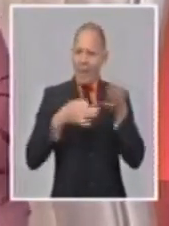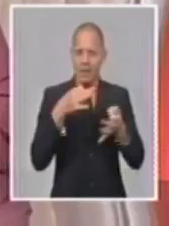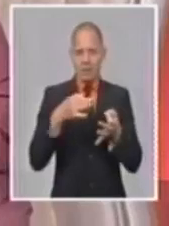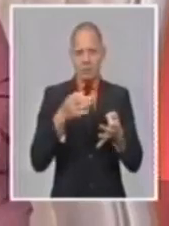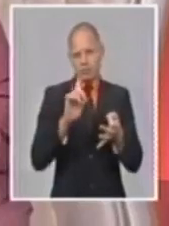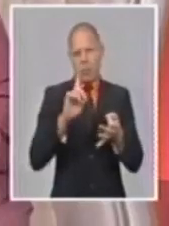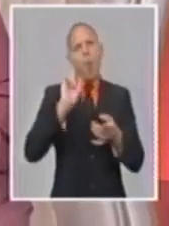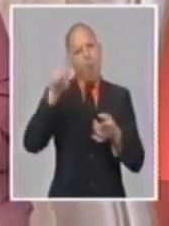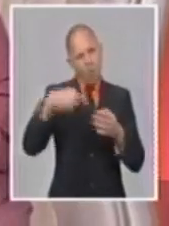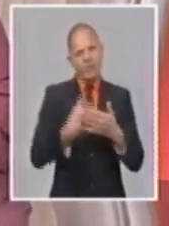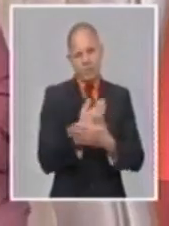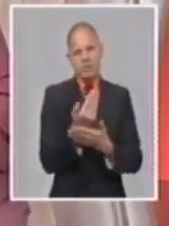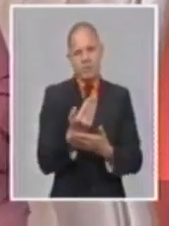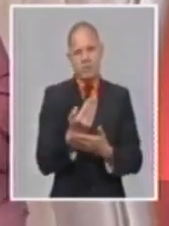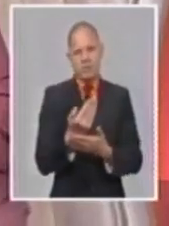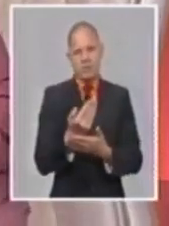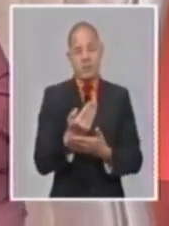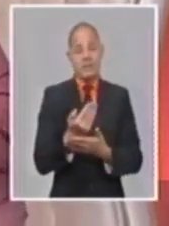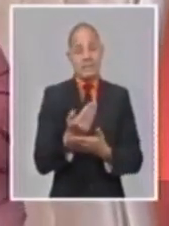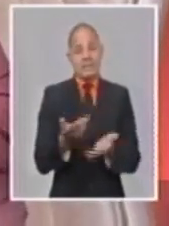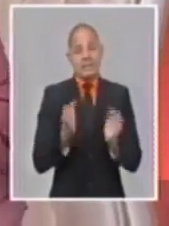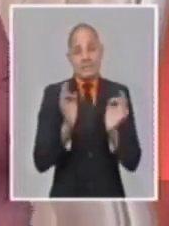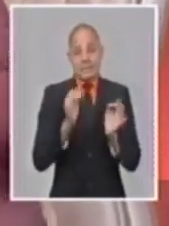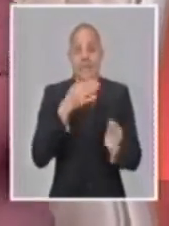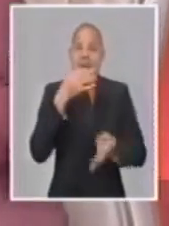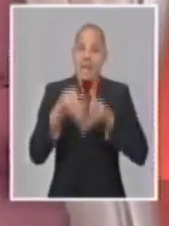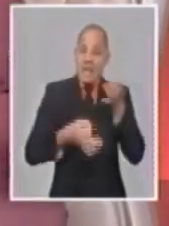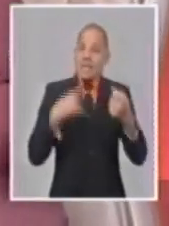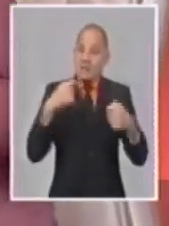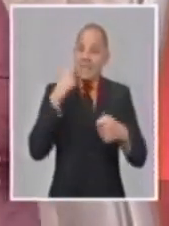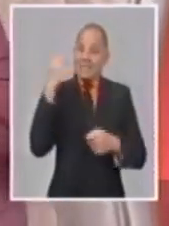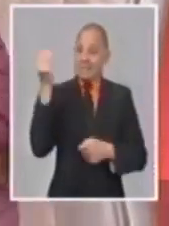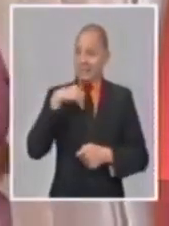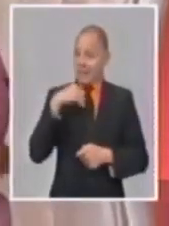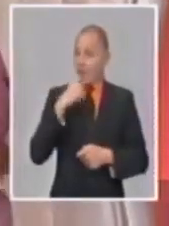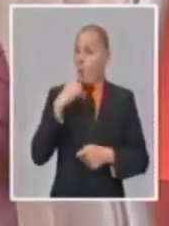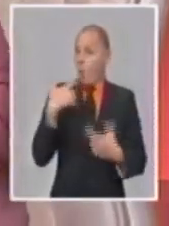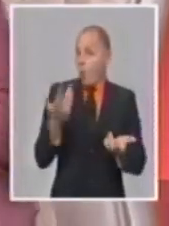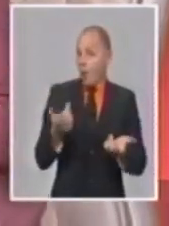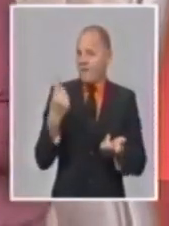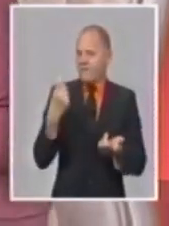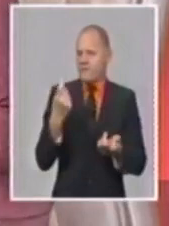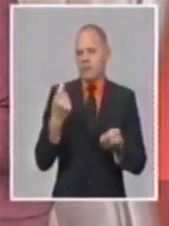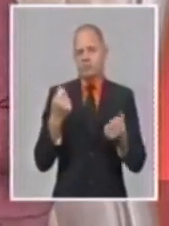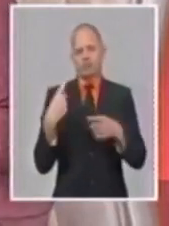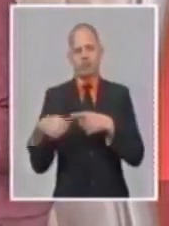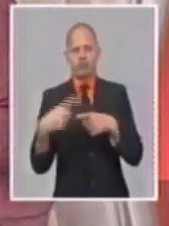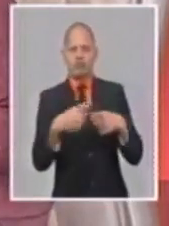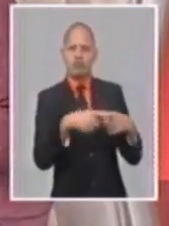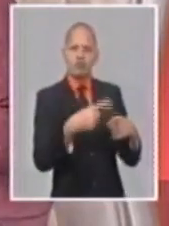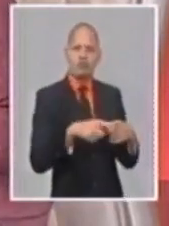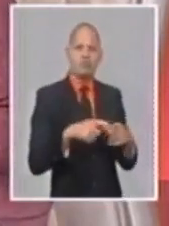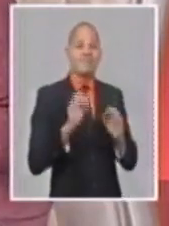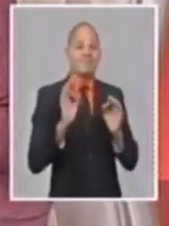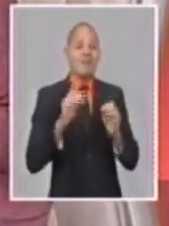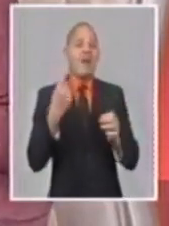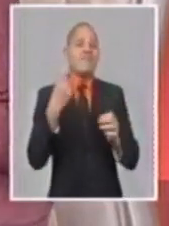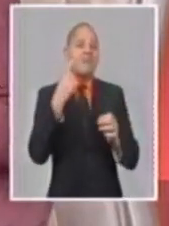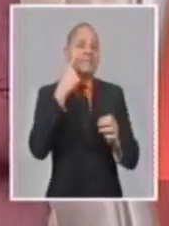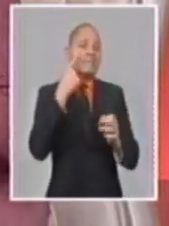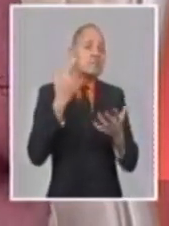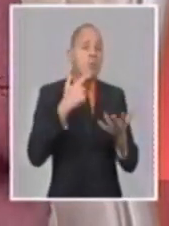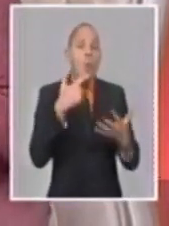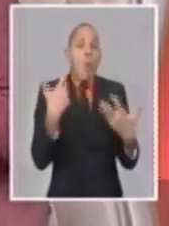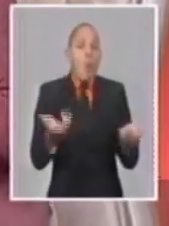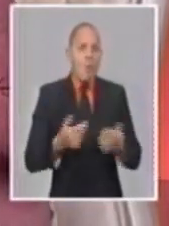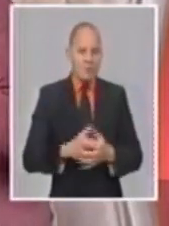evaluación, en un punto de mira, porque también tiene que haber condiciones económicas y condiciones financieras para su toma de